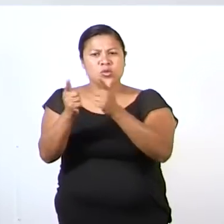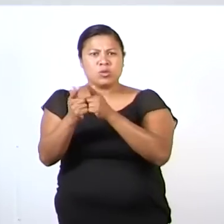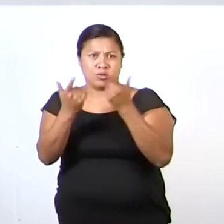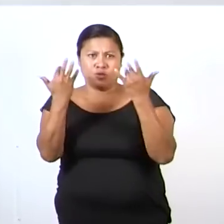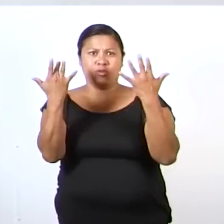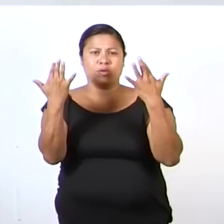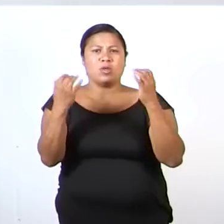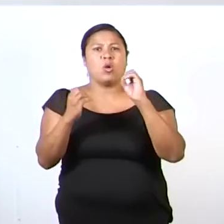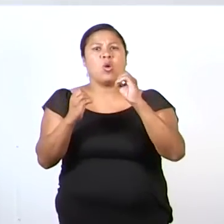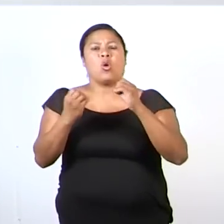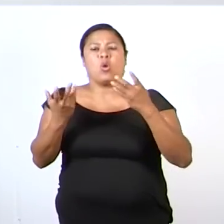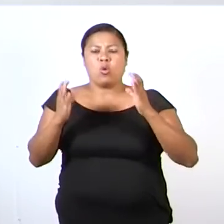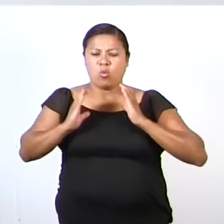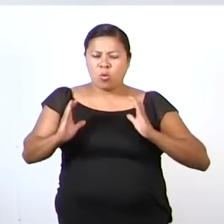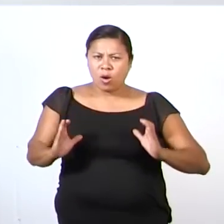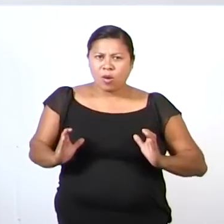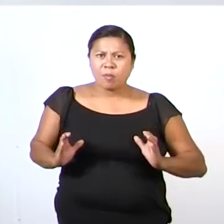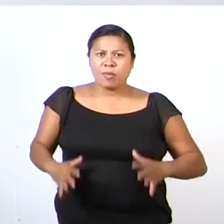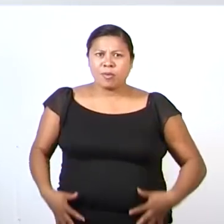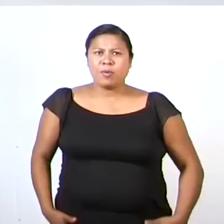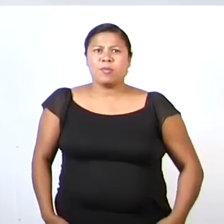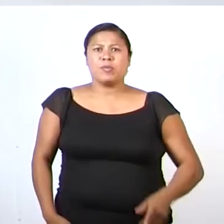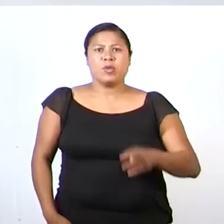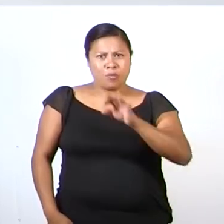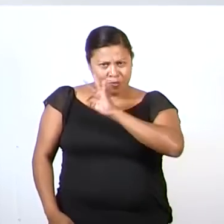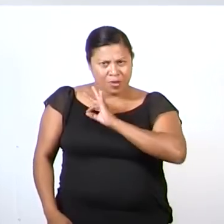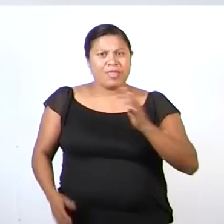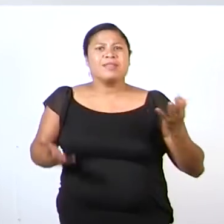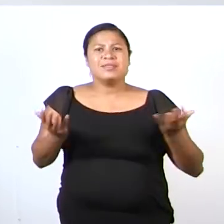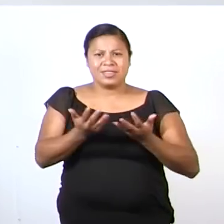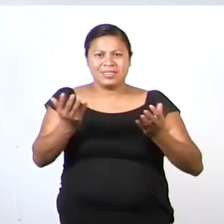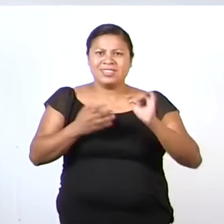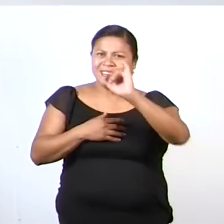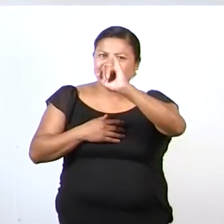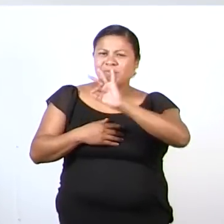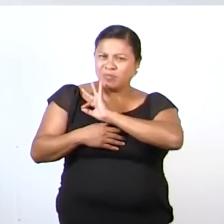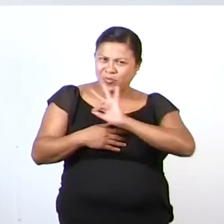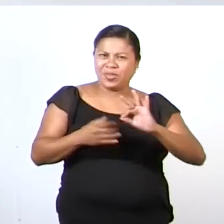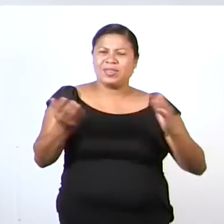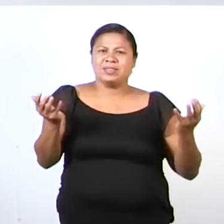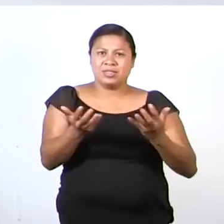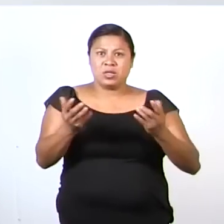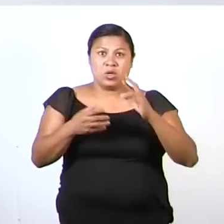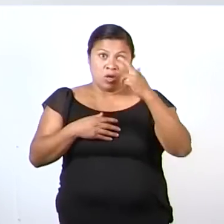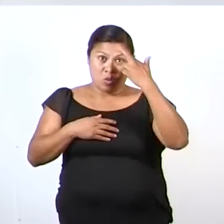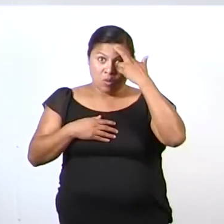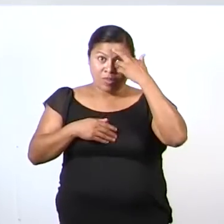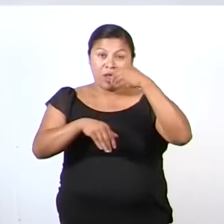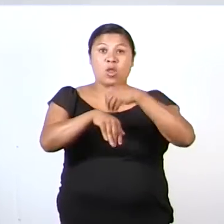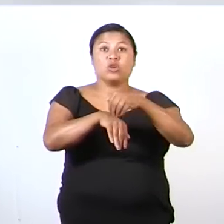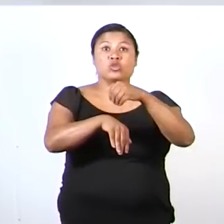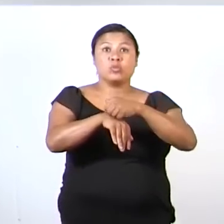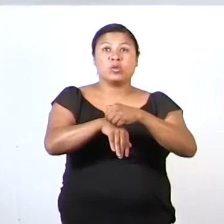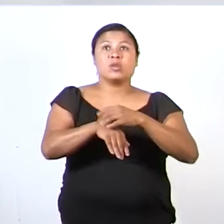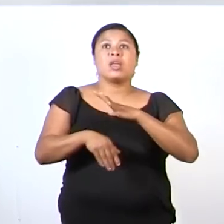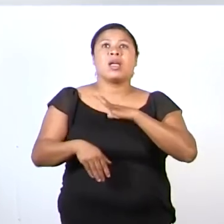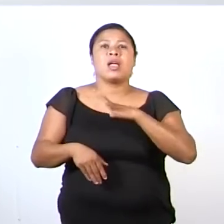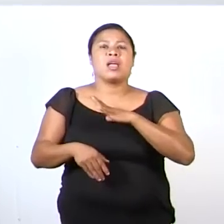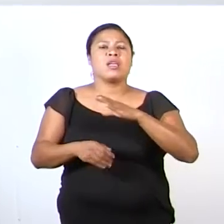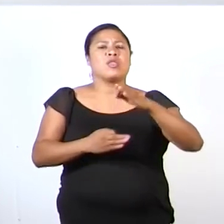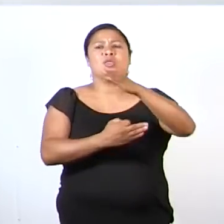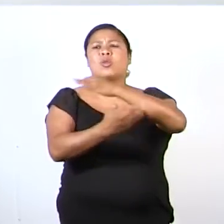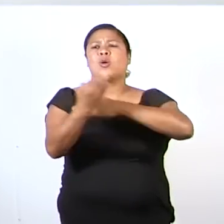manos o con tus partes del cuerpo? Lo intenten. ¡Claro que se puede! Recuerden que los números se encuentran por